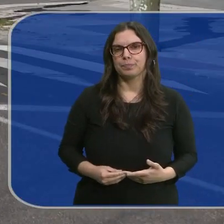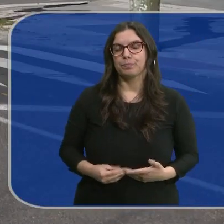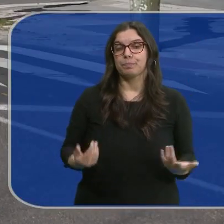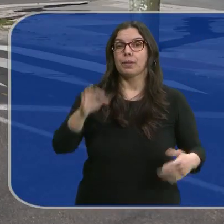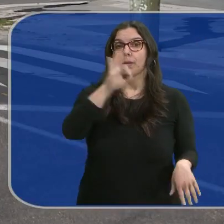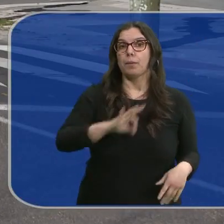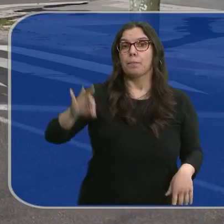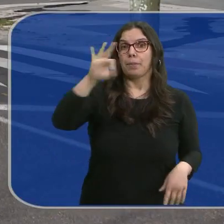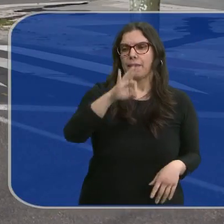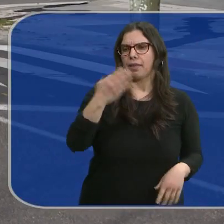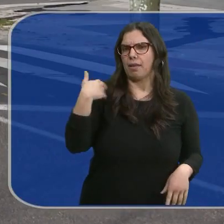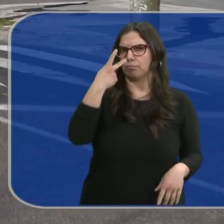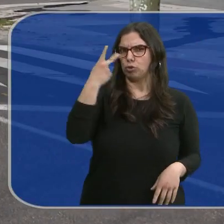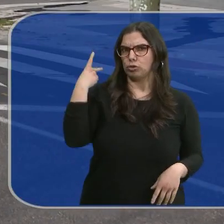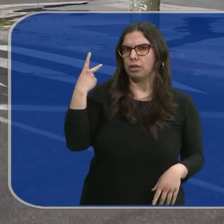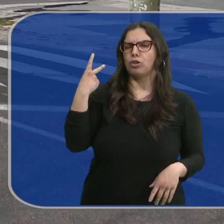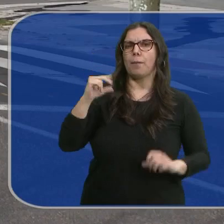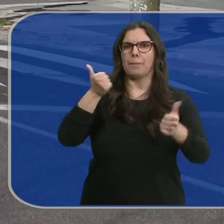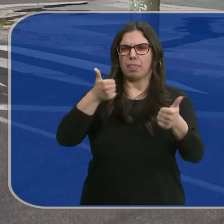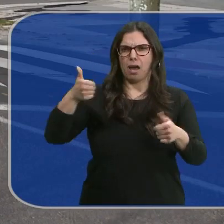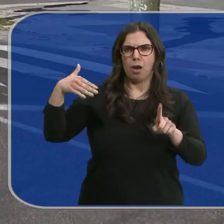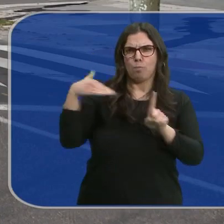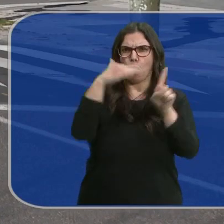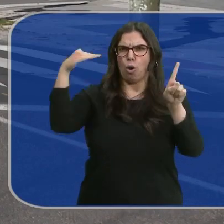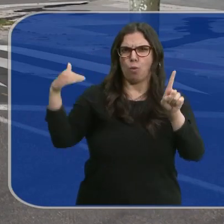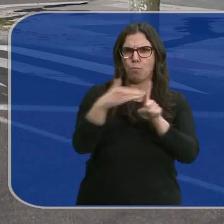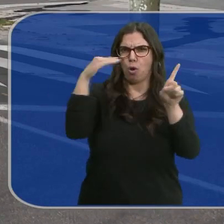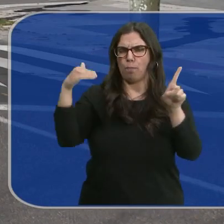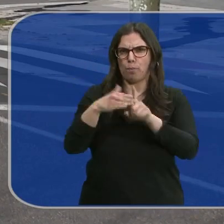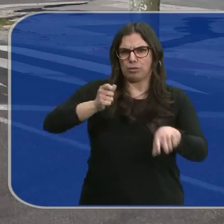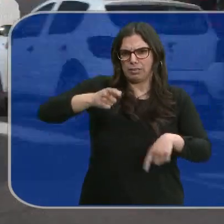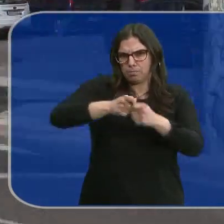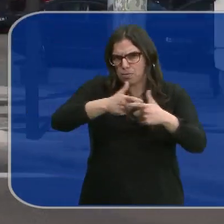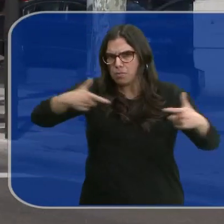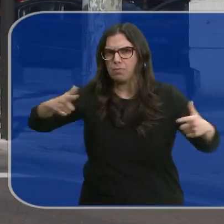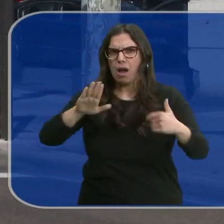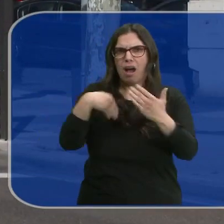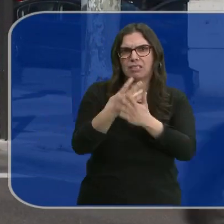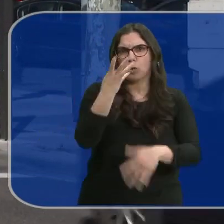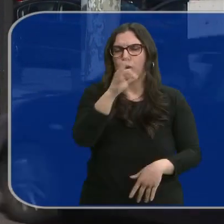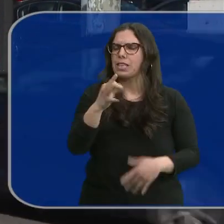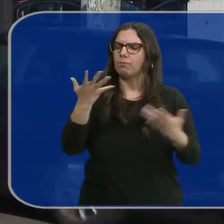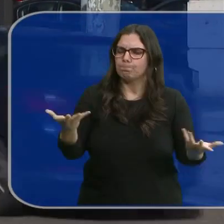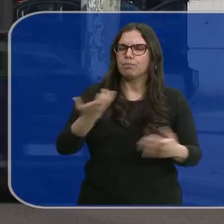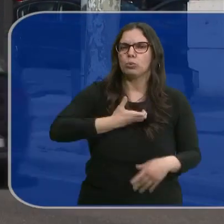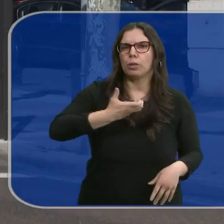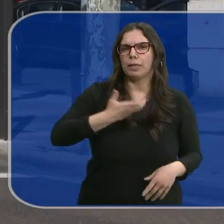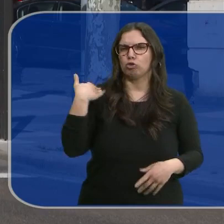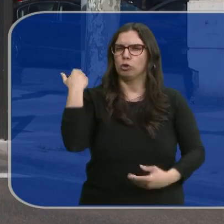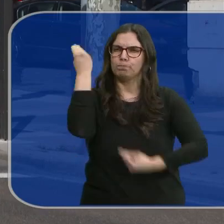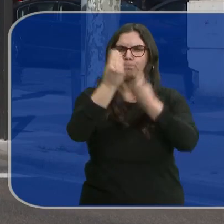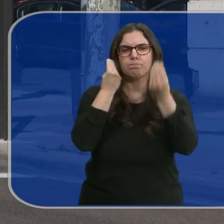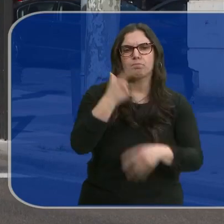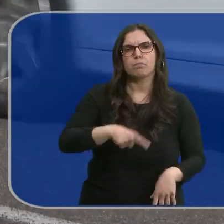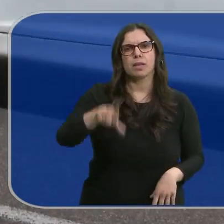En Palencia, hace dos años, se dispararon los atropellos a peatones, llegando hasta los 40. Por este motivo, el ayuntamiento